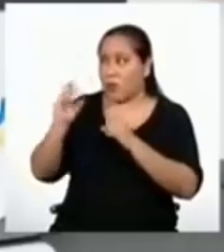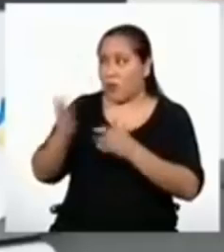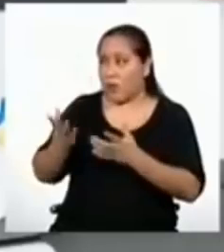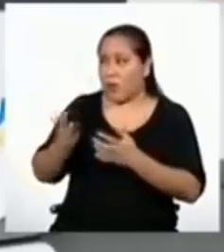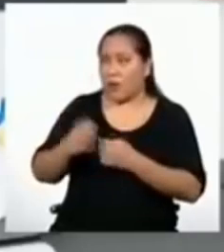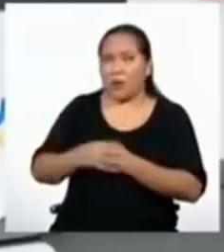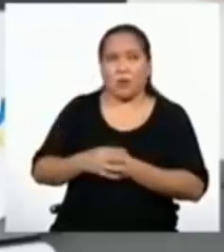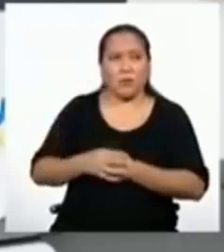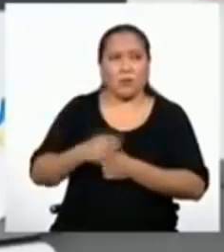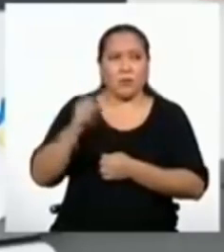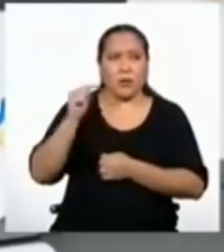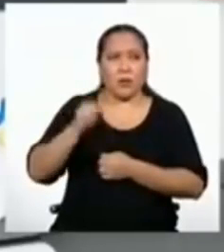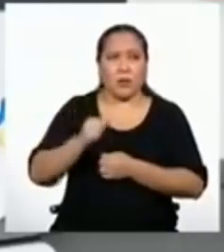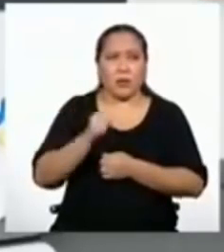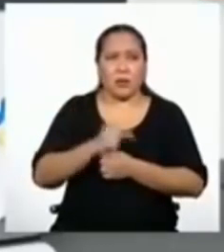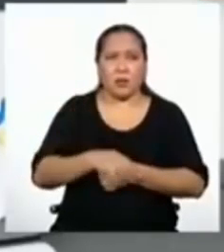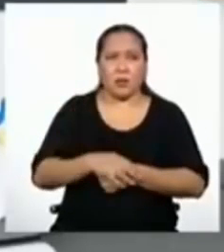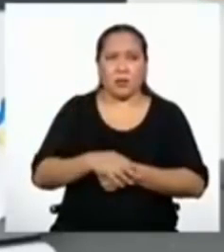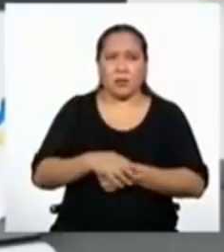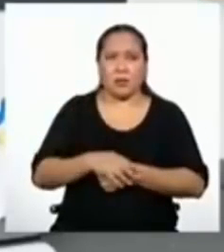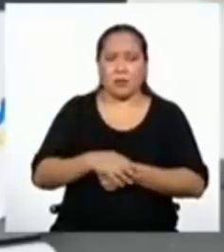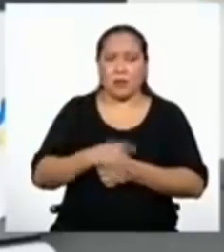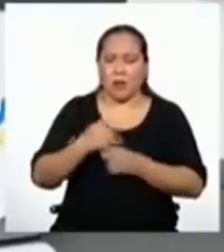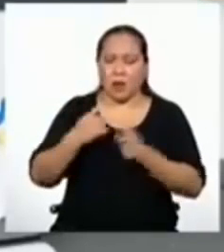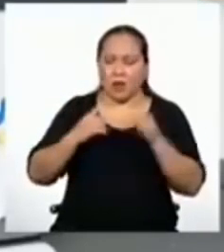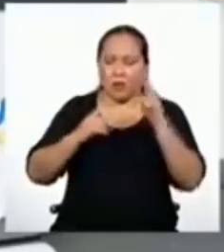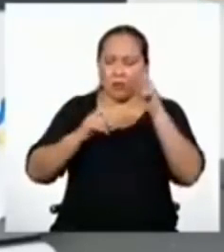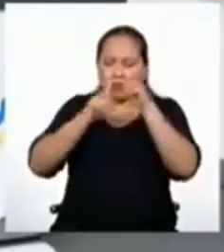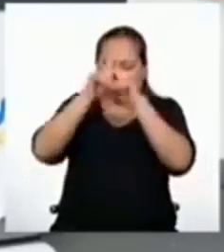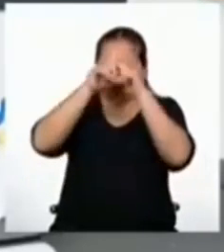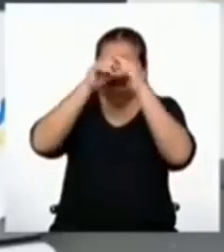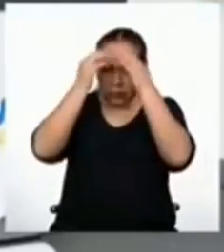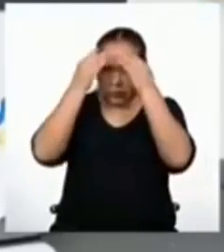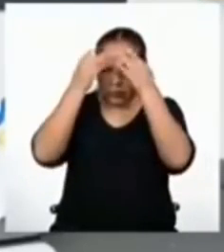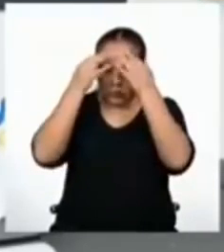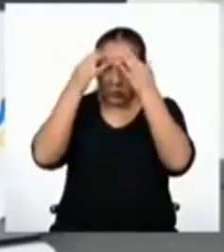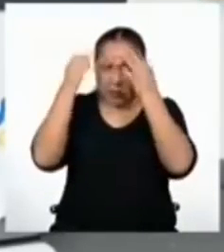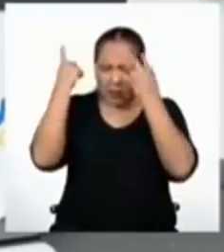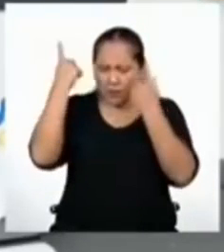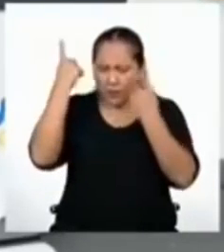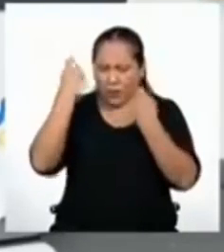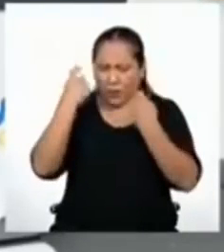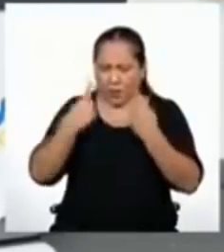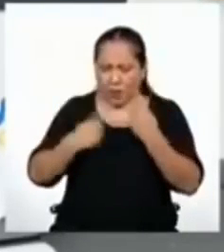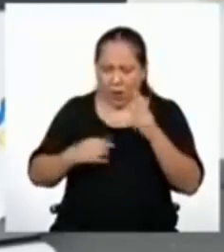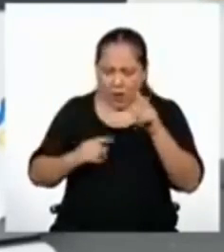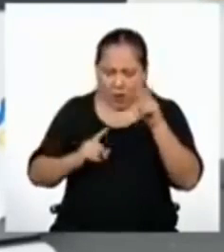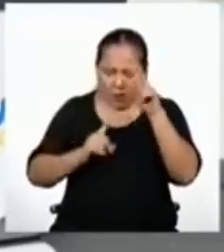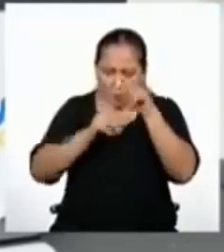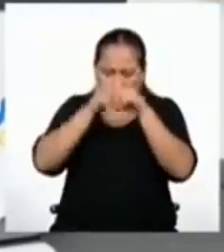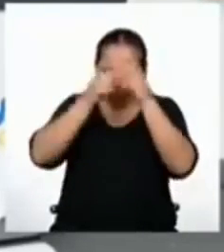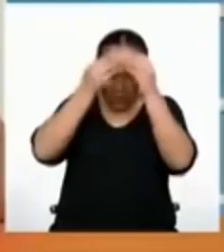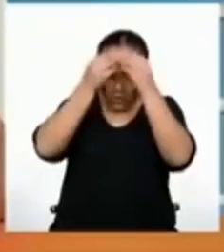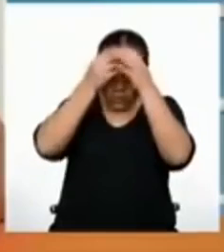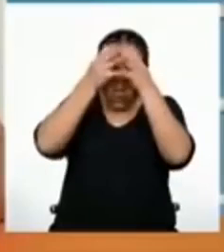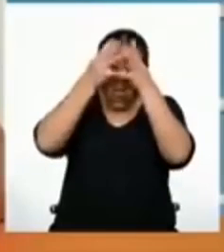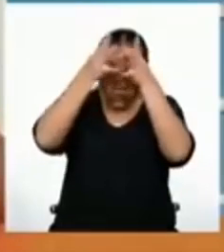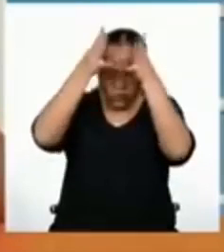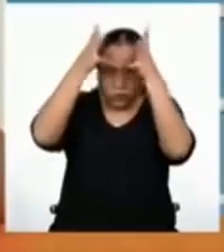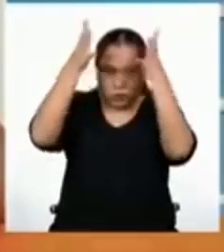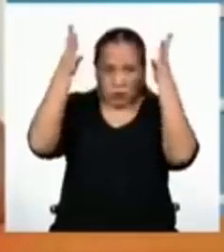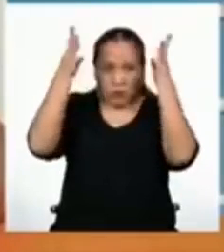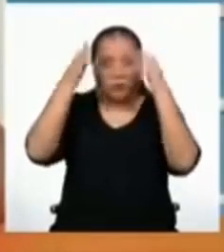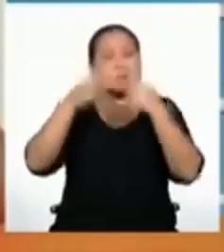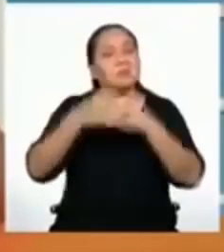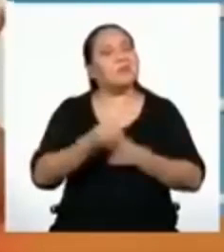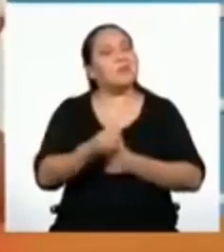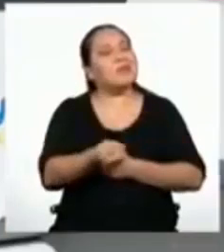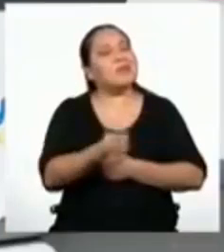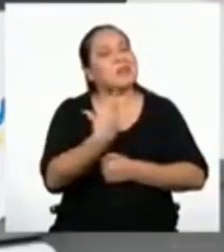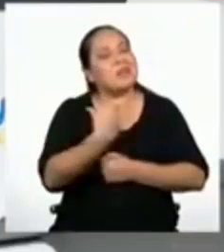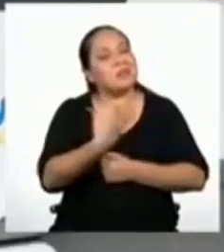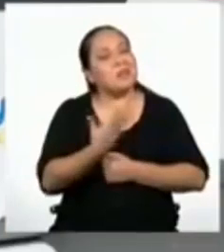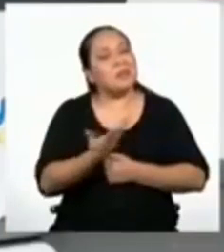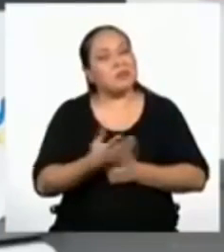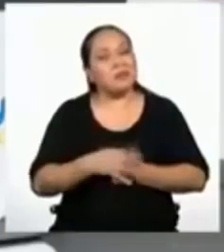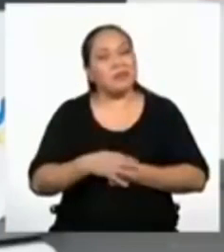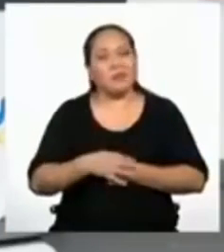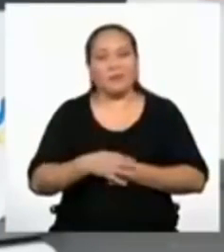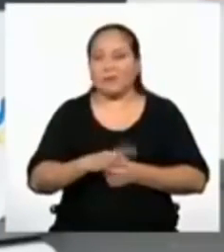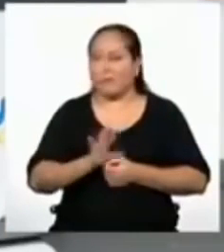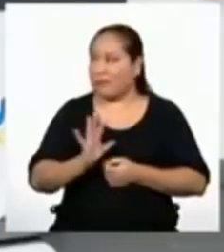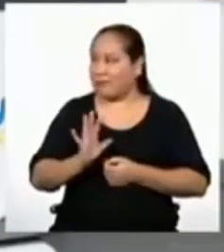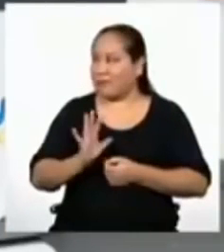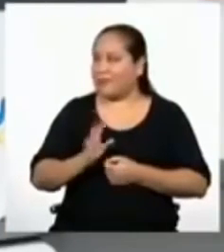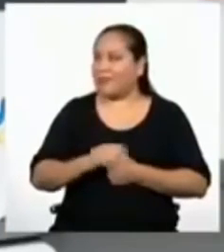porque en estos instantes me surge una pregunta. Me ha llegado así una iluminación. A ver, dime.